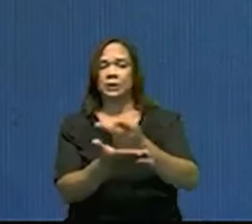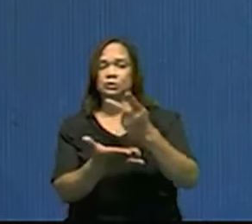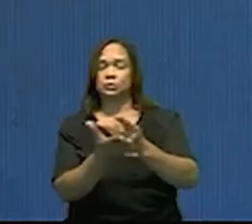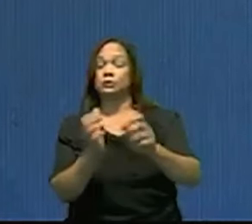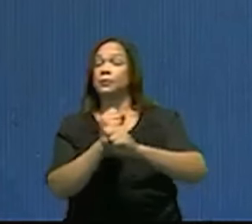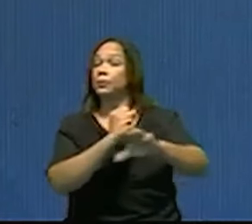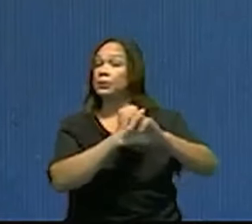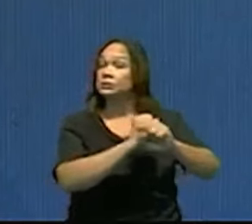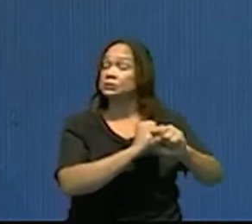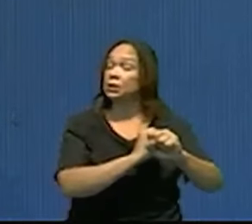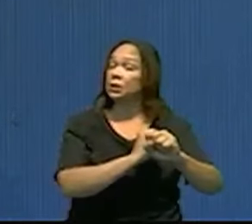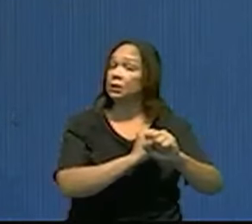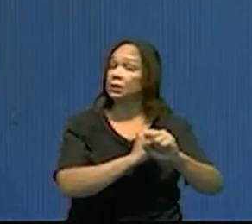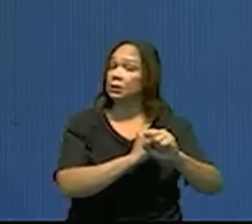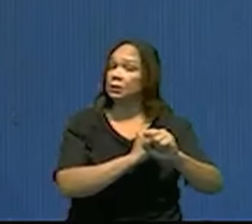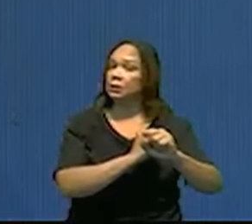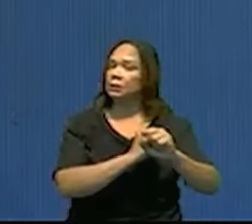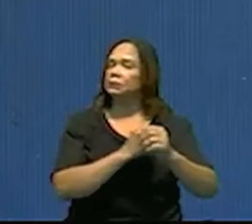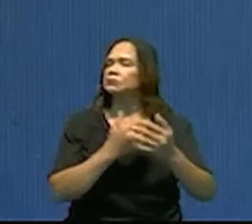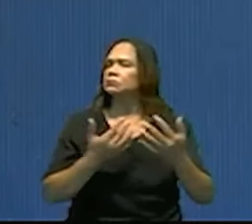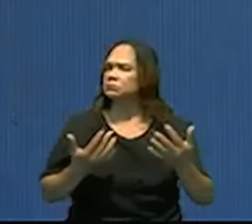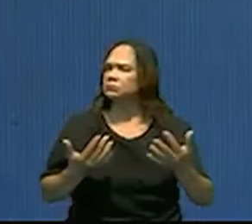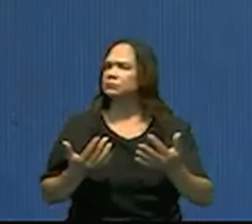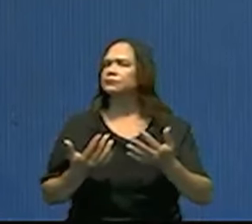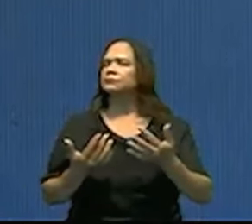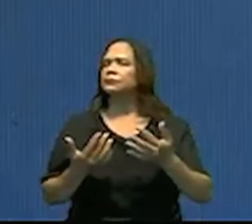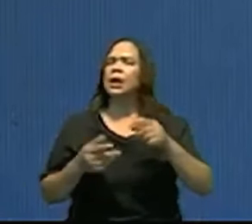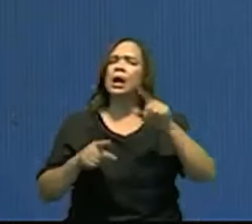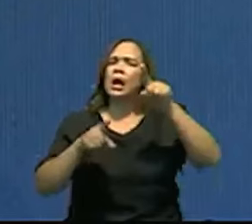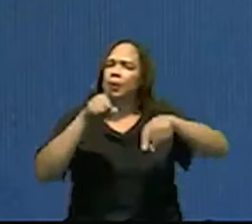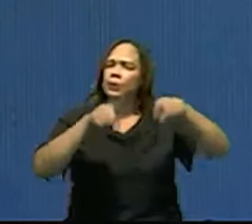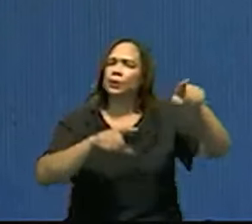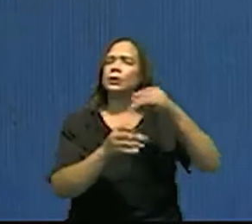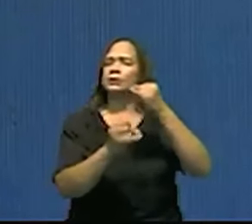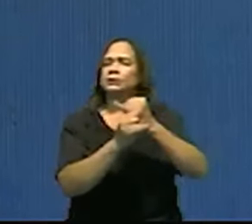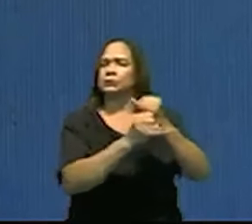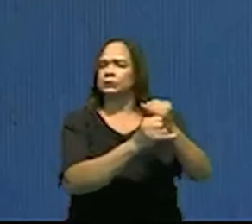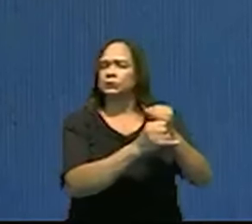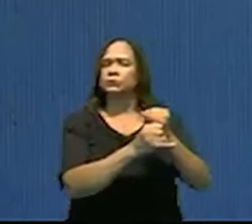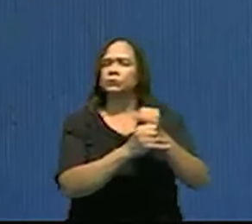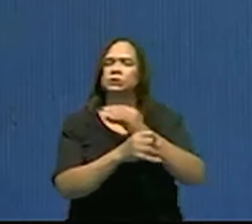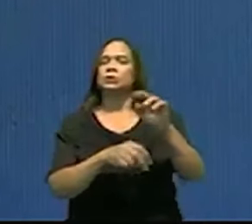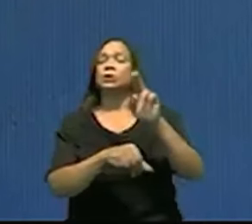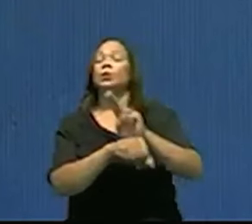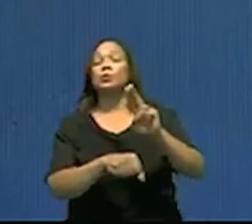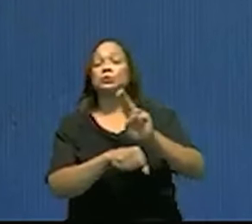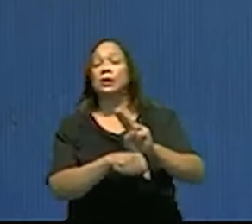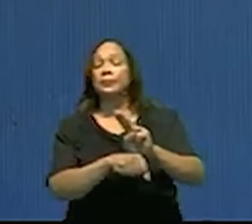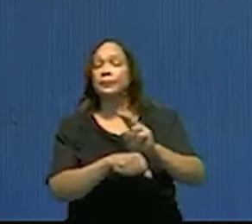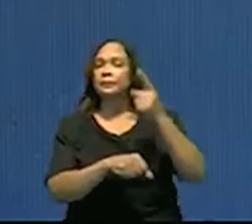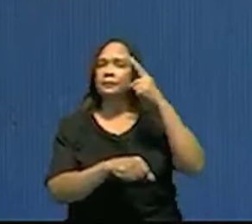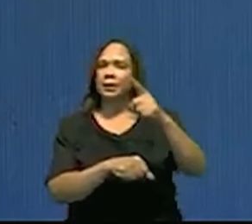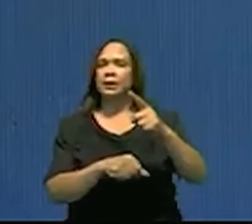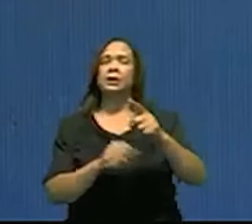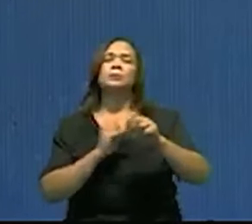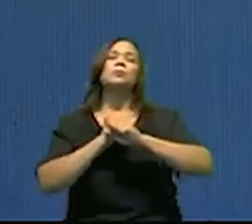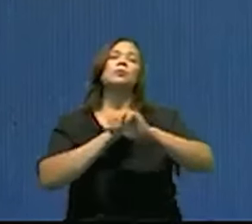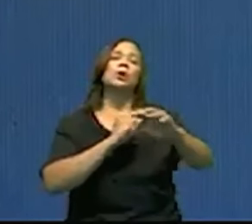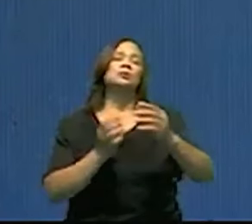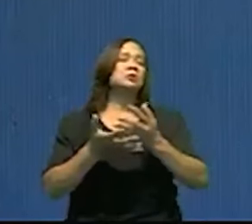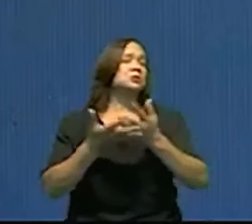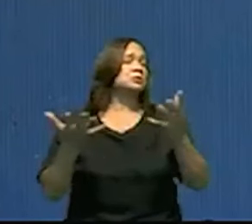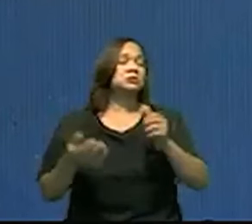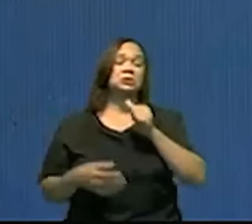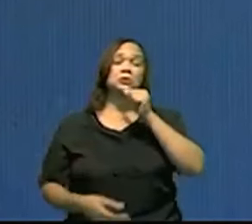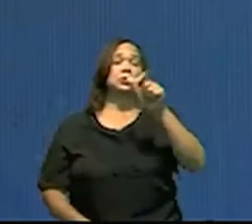publicidad que algunas instituciones tienen y utilizan para promoción de cosas